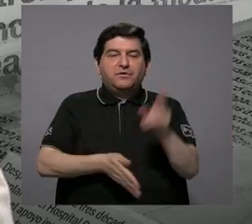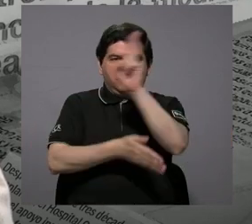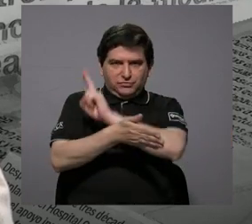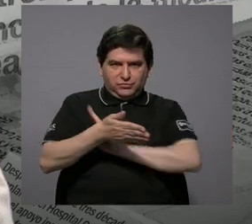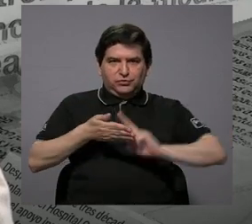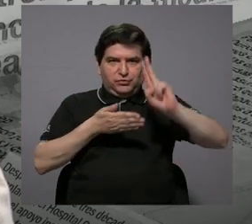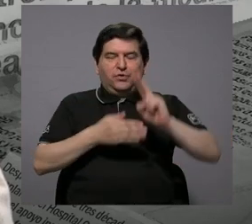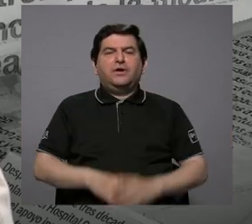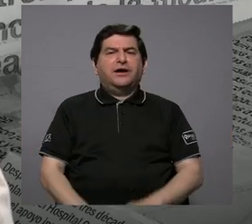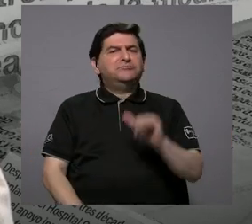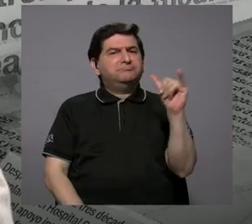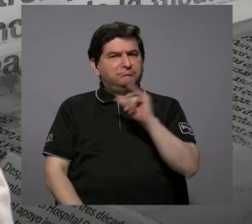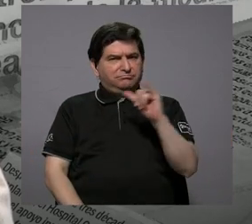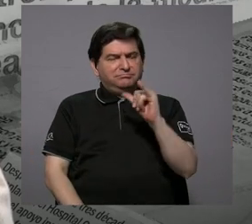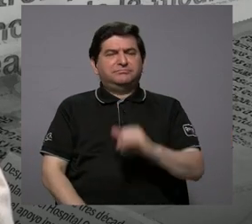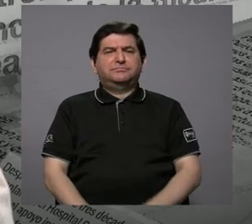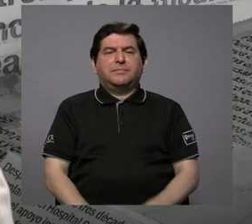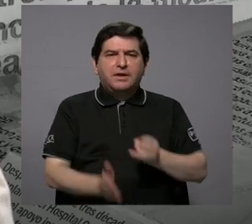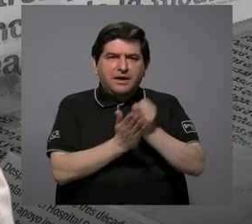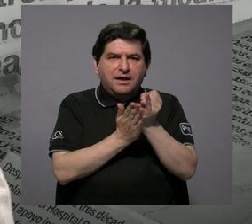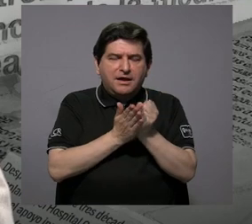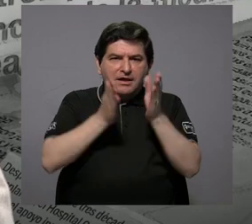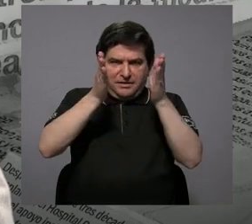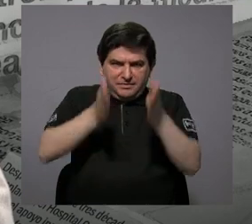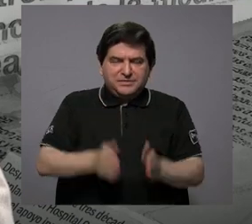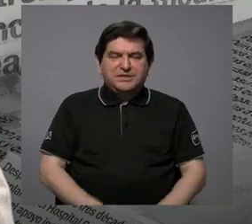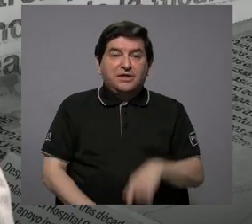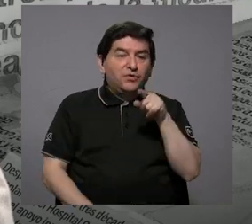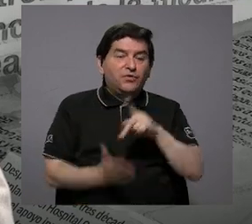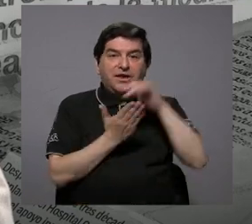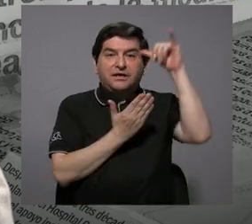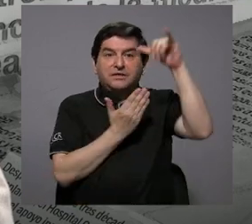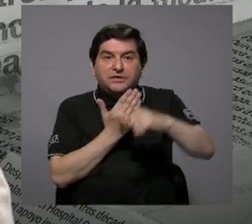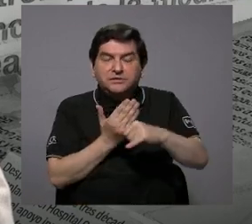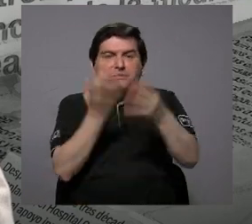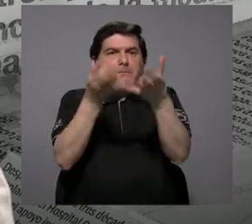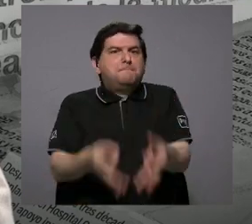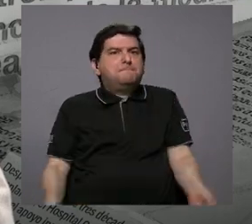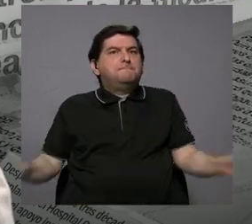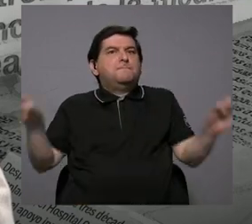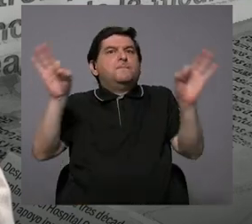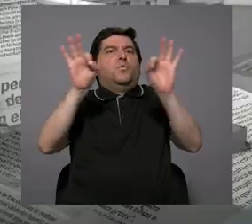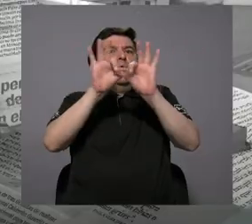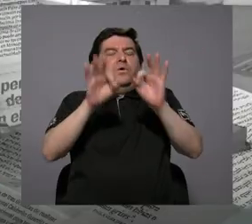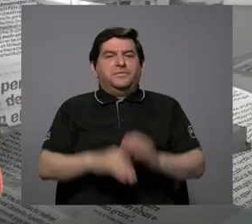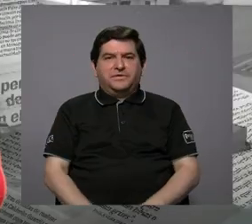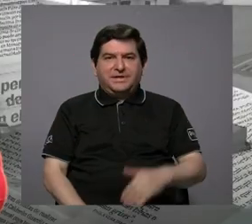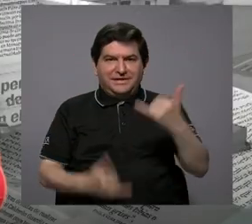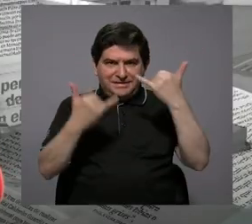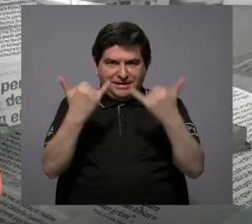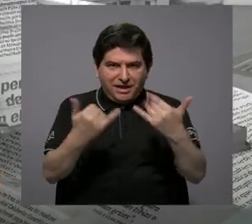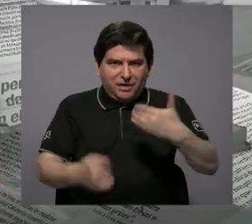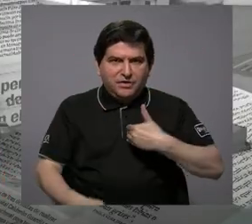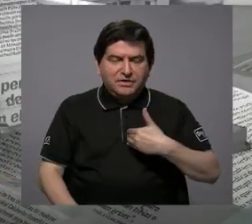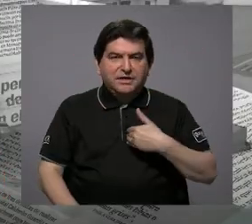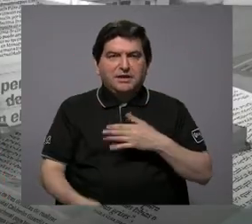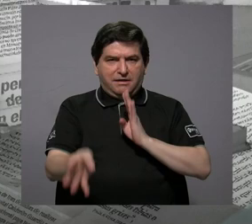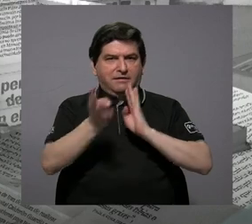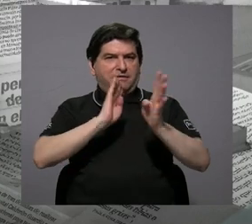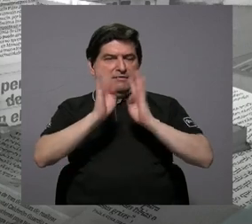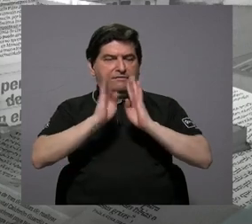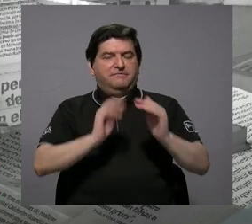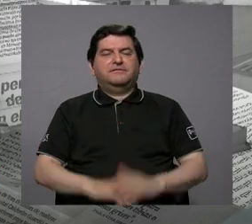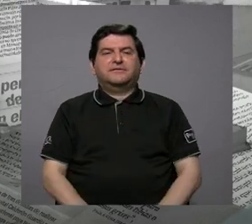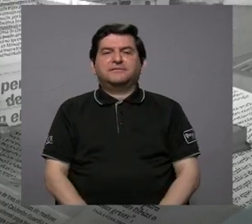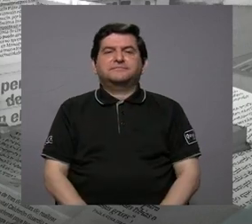universidad y también investigadora de este proyecto tan importante que tenemos y del cual les vamos a hablar